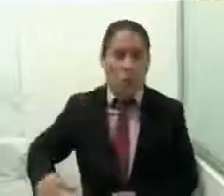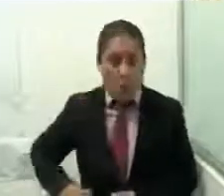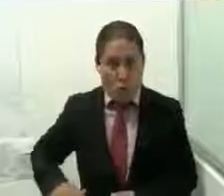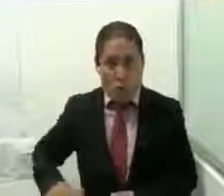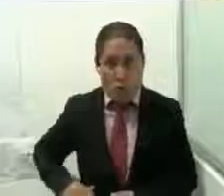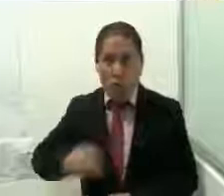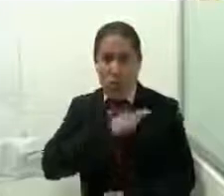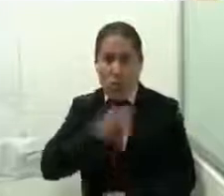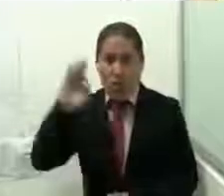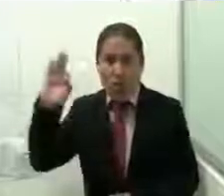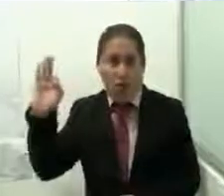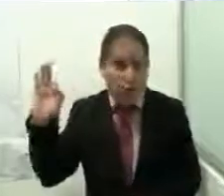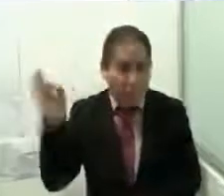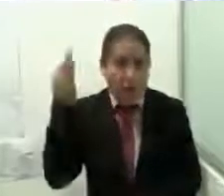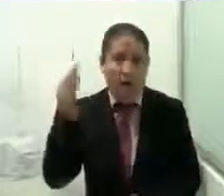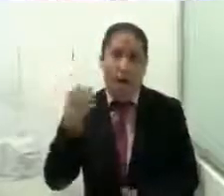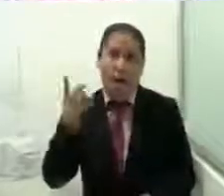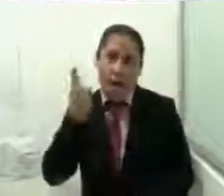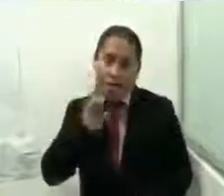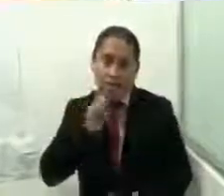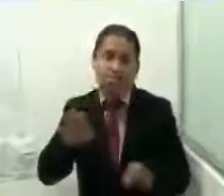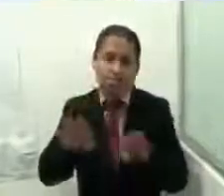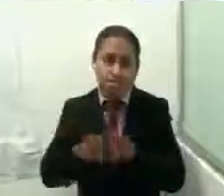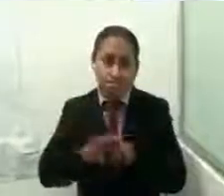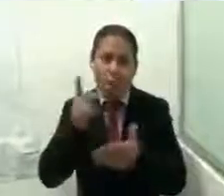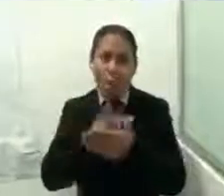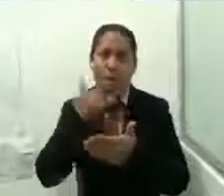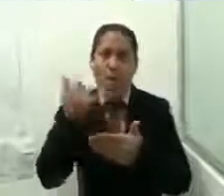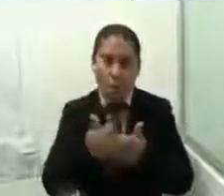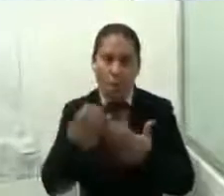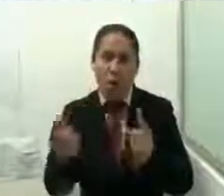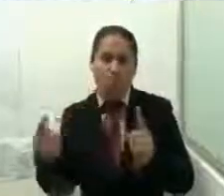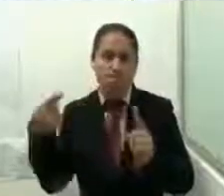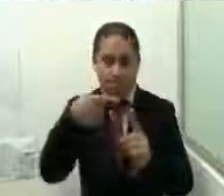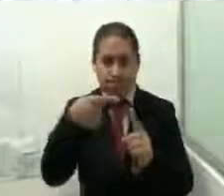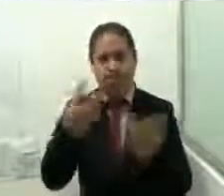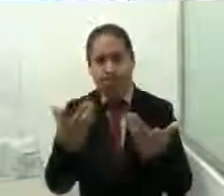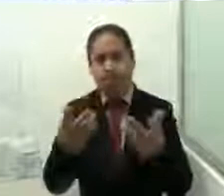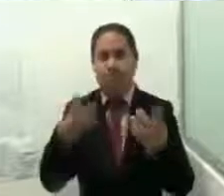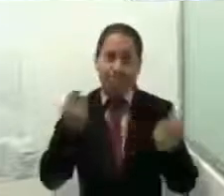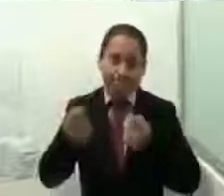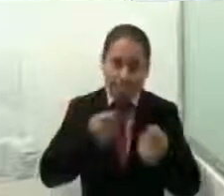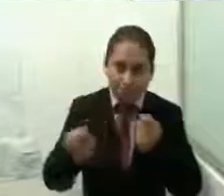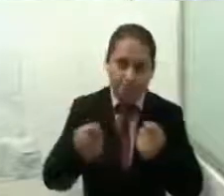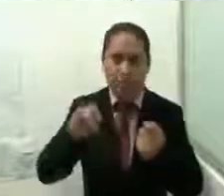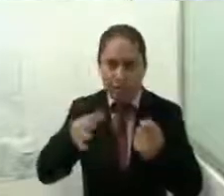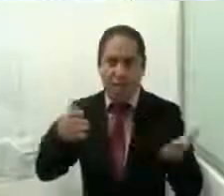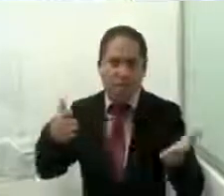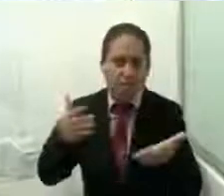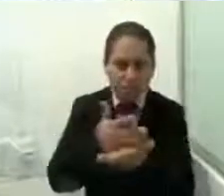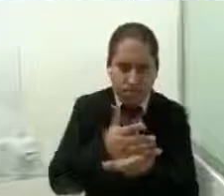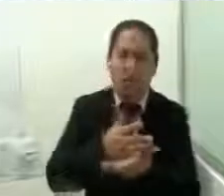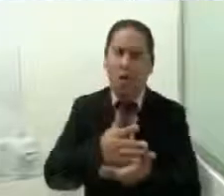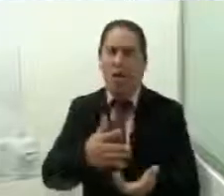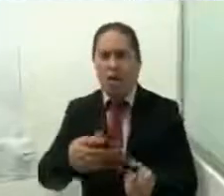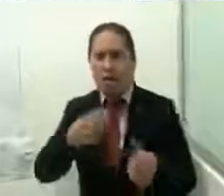federales, mediante los proyectos que nosotros implementamos y esto nos ha permitido acceder a los municipios e